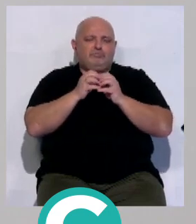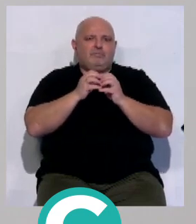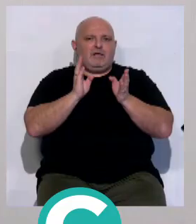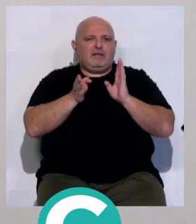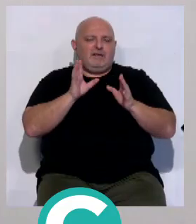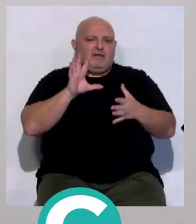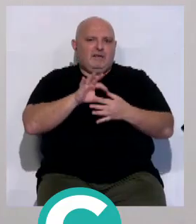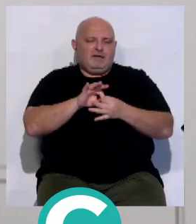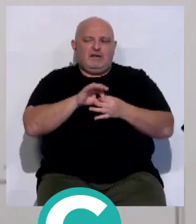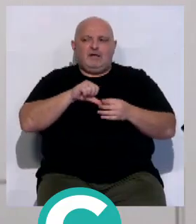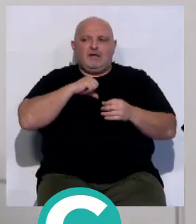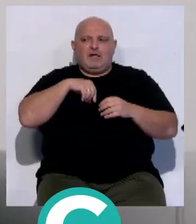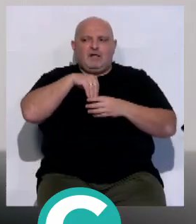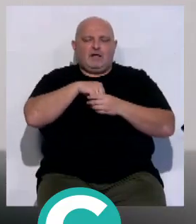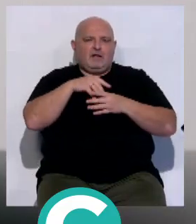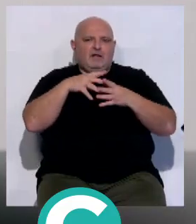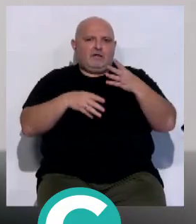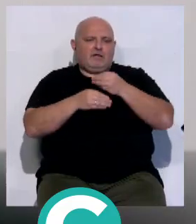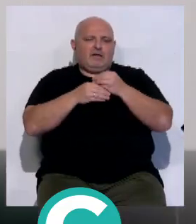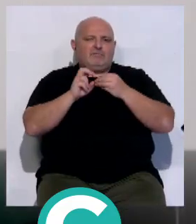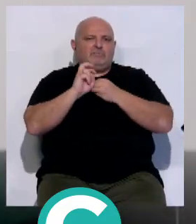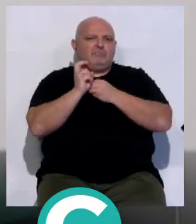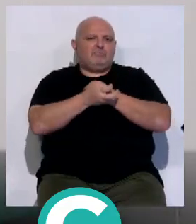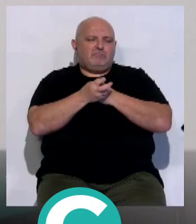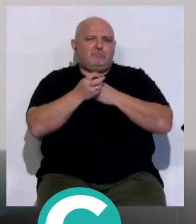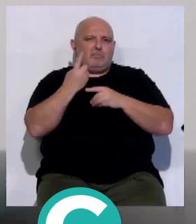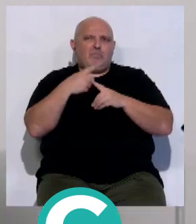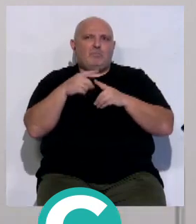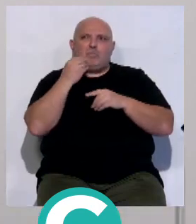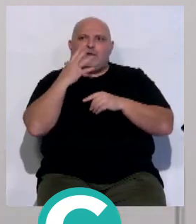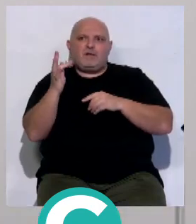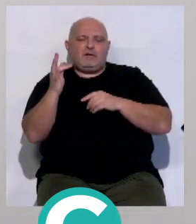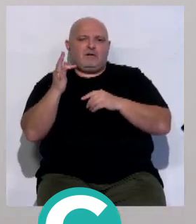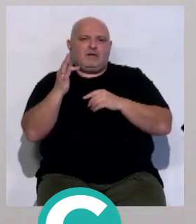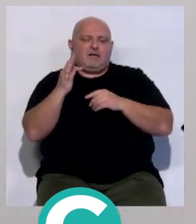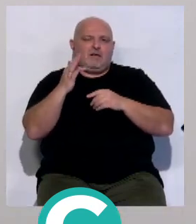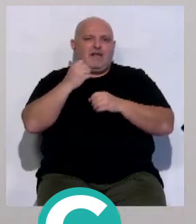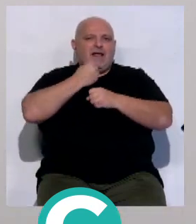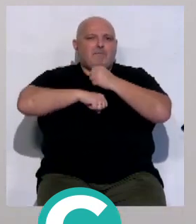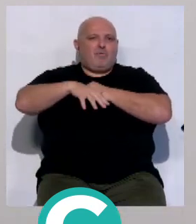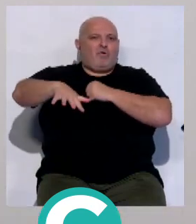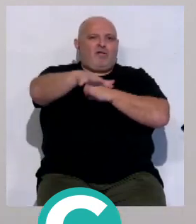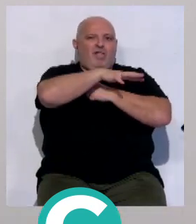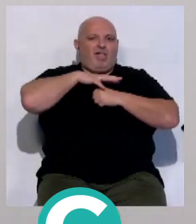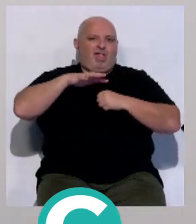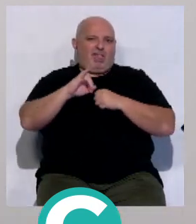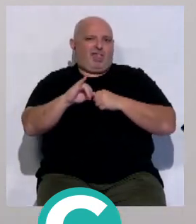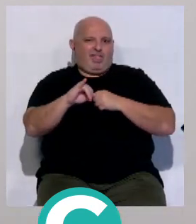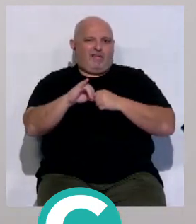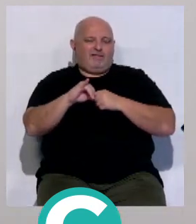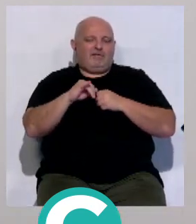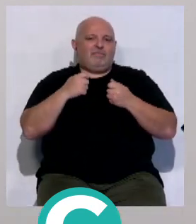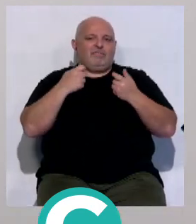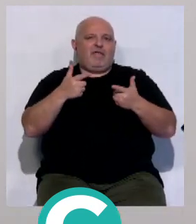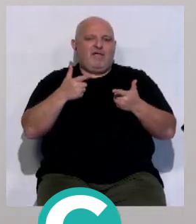tratamiento. El hospital este, si algo tiene de bueno, entre otras cosas, muchas que tiene bueno es que estamos en mitad del campo y tiene espacios en los que podemos